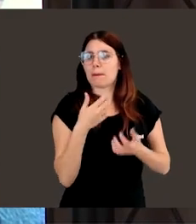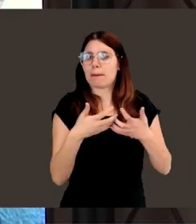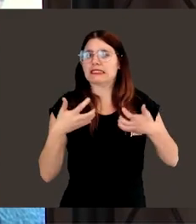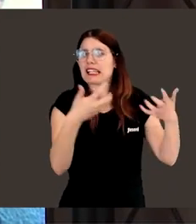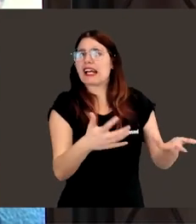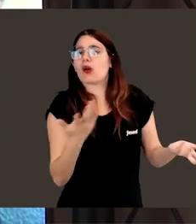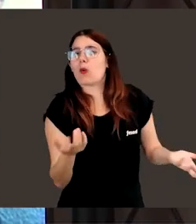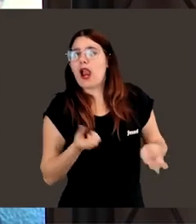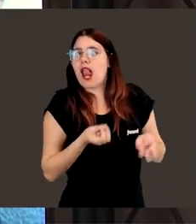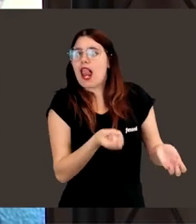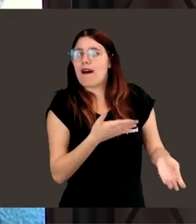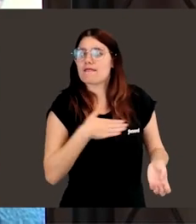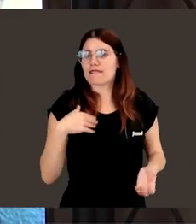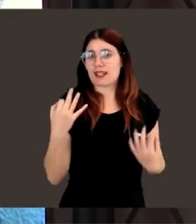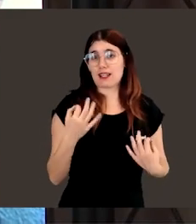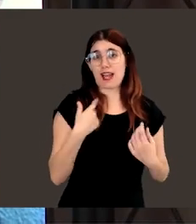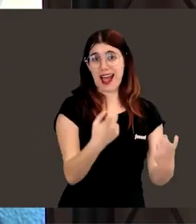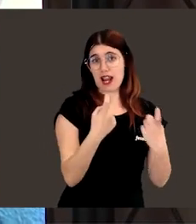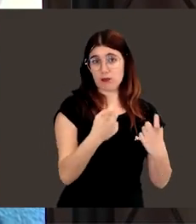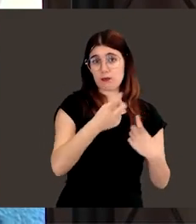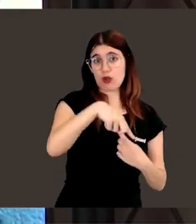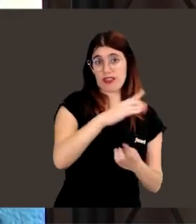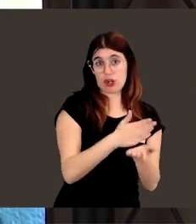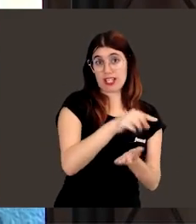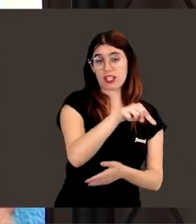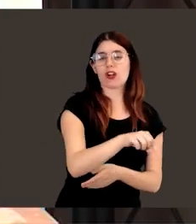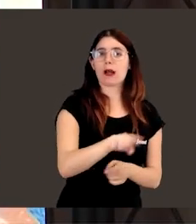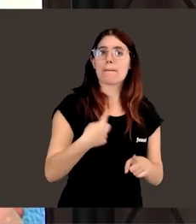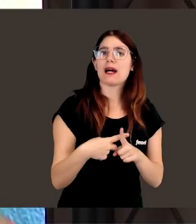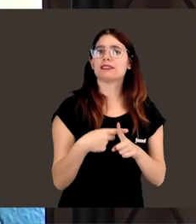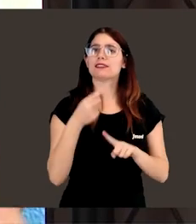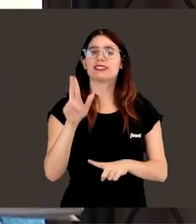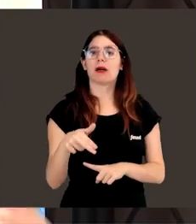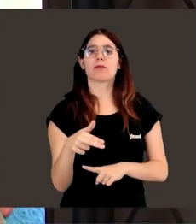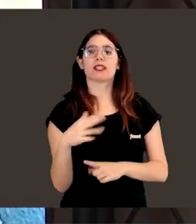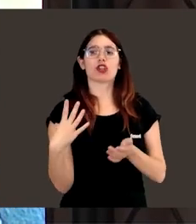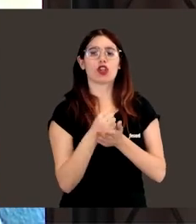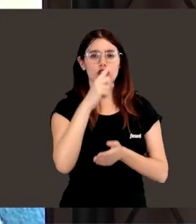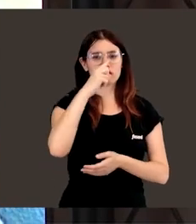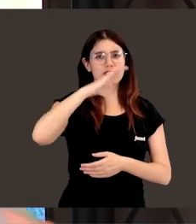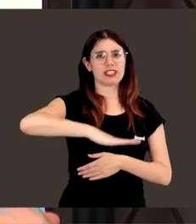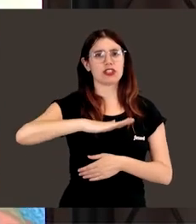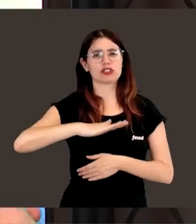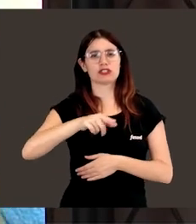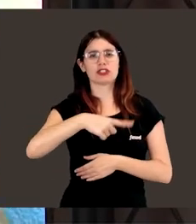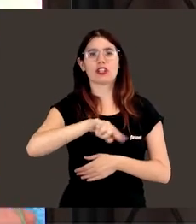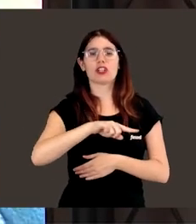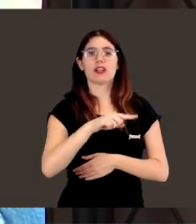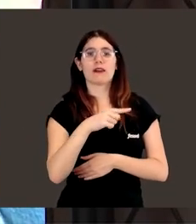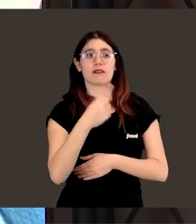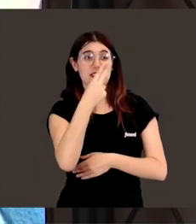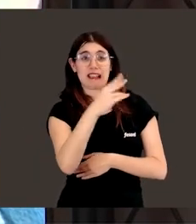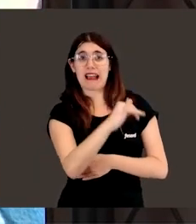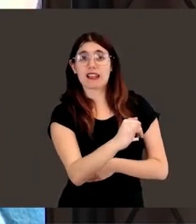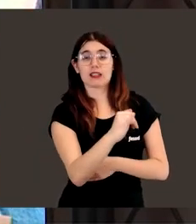les trasladas al alumnado de este cole y a todos los pequeños que tengan ese interés,